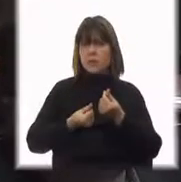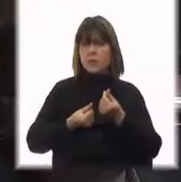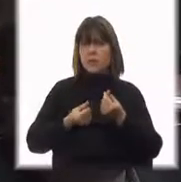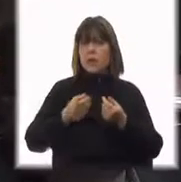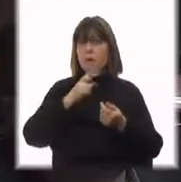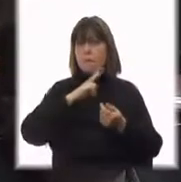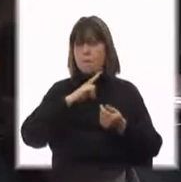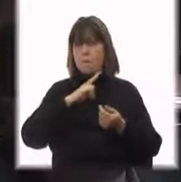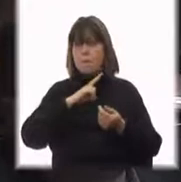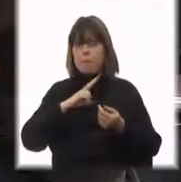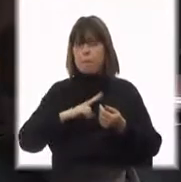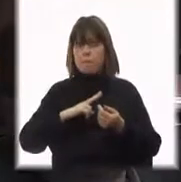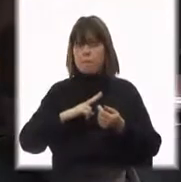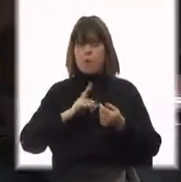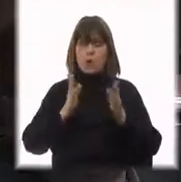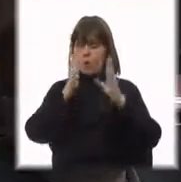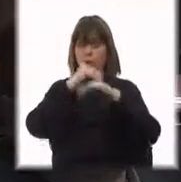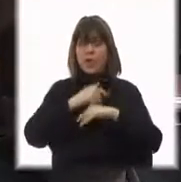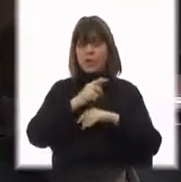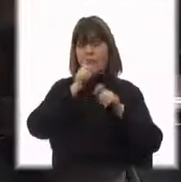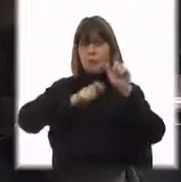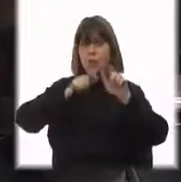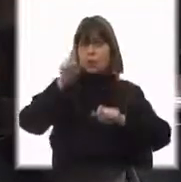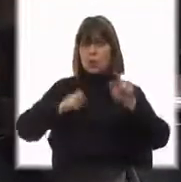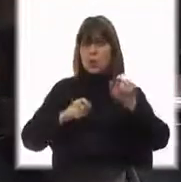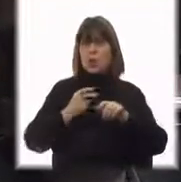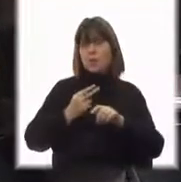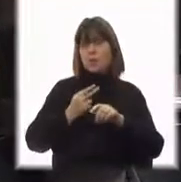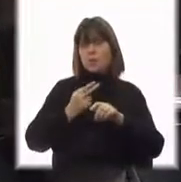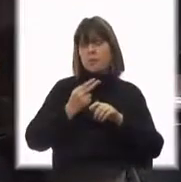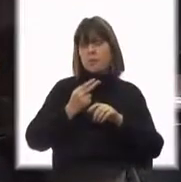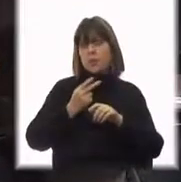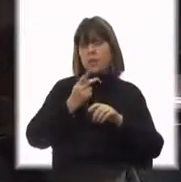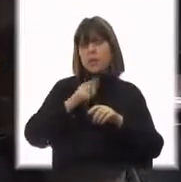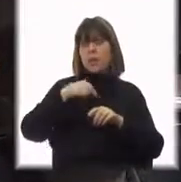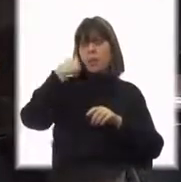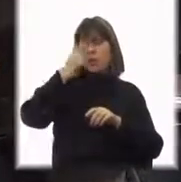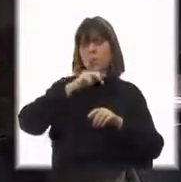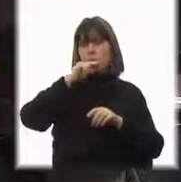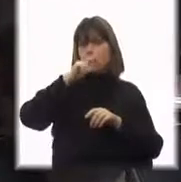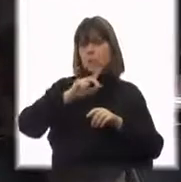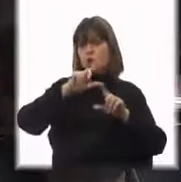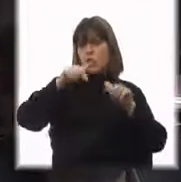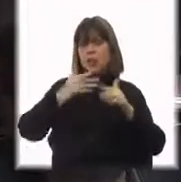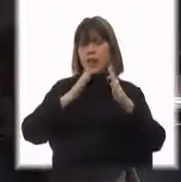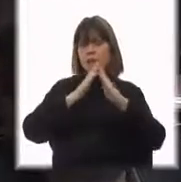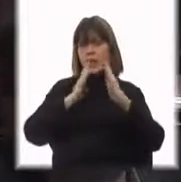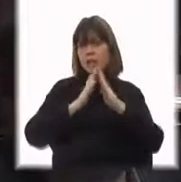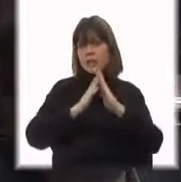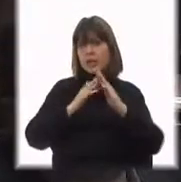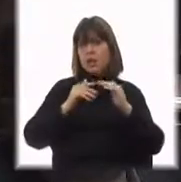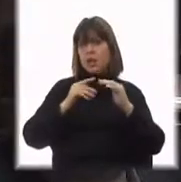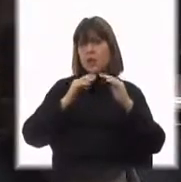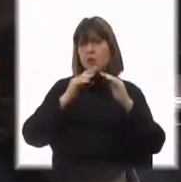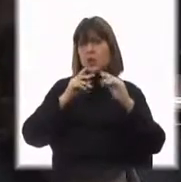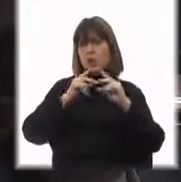privarán a los ciudadanos de los que le pertenecen y más tarde sus hijos se despertarán sin casa y sin techo sobre la tierra